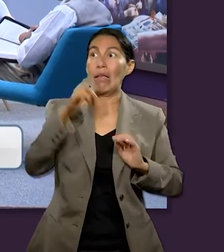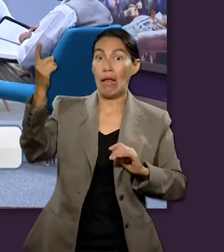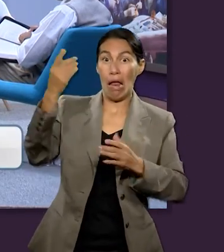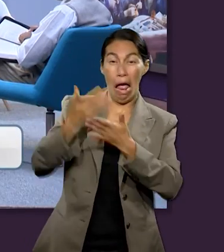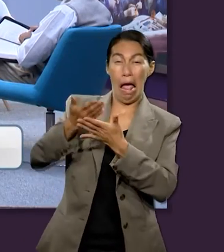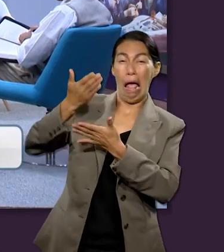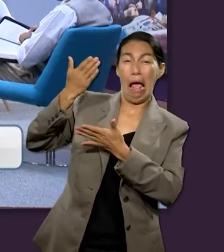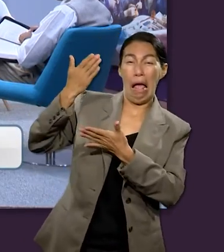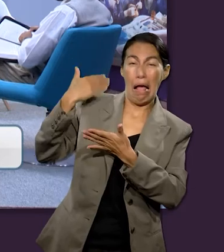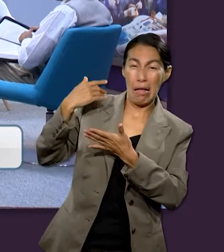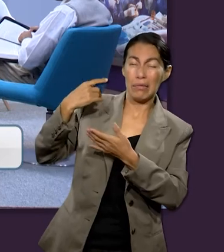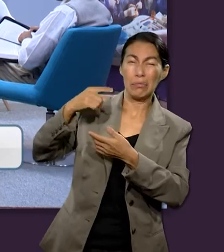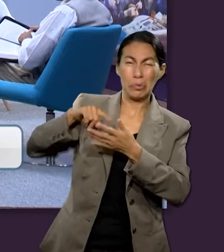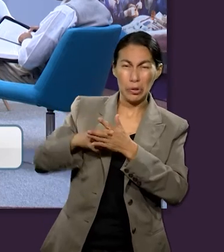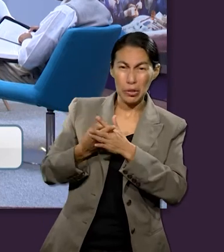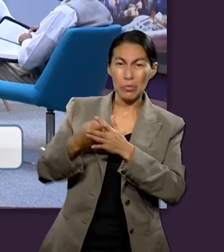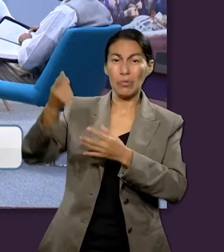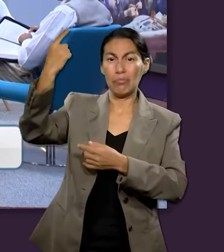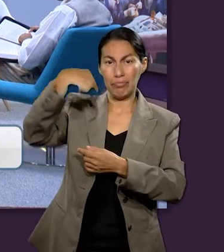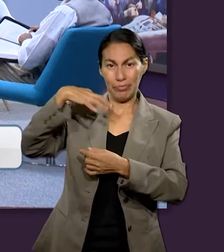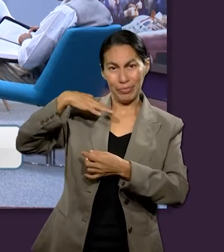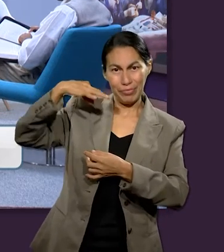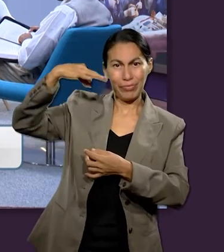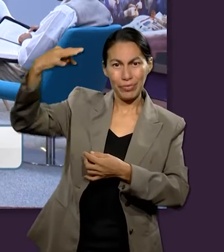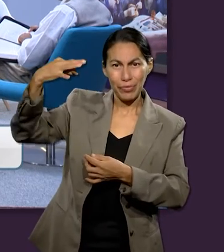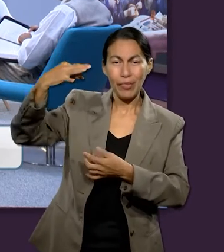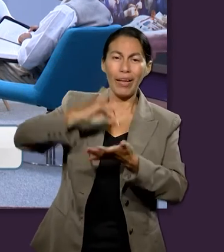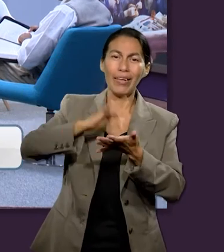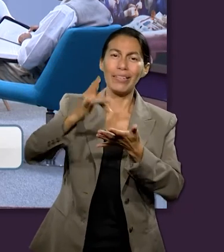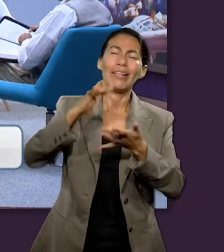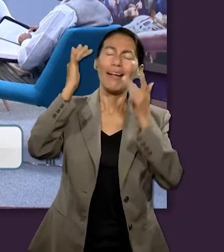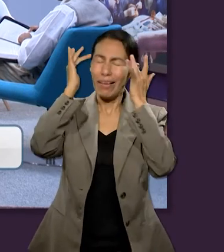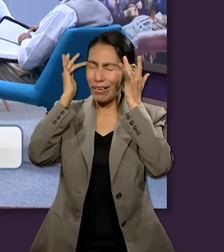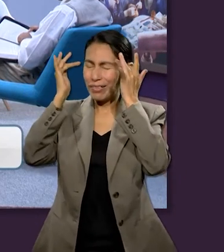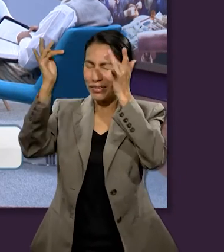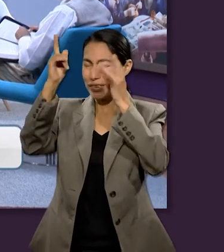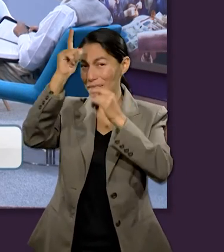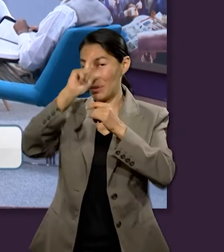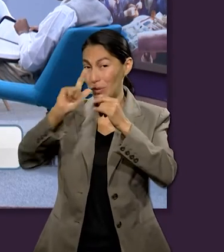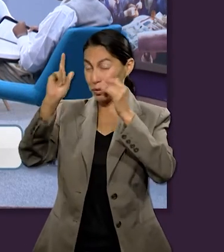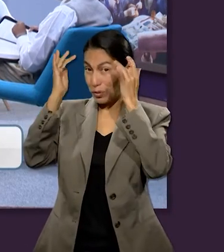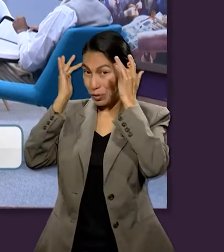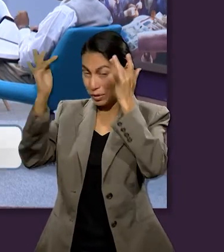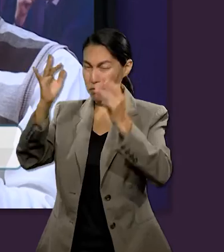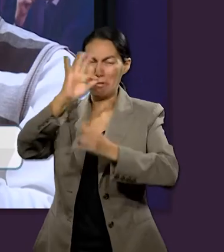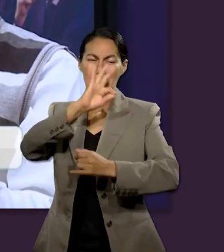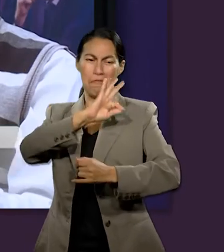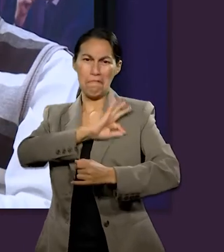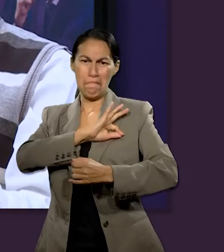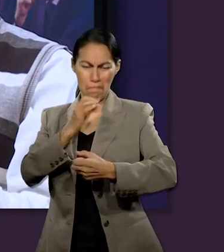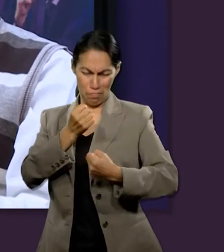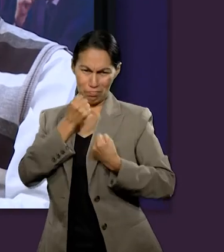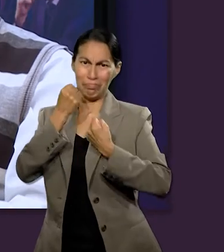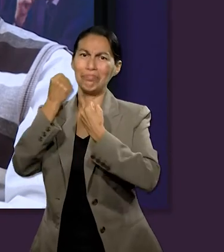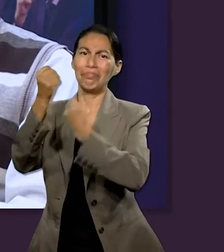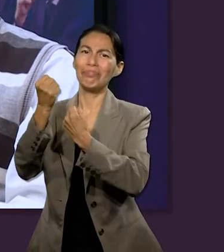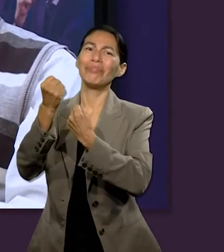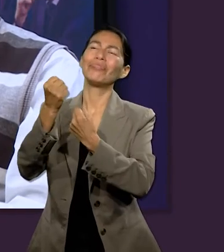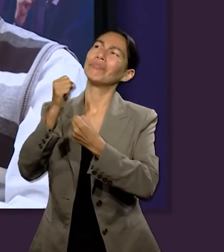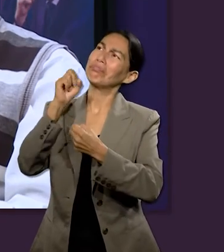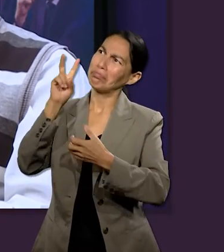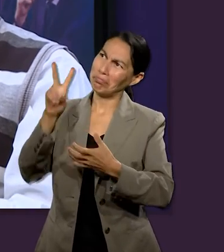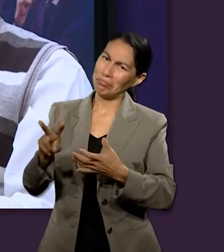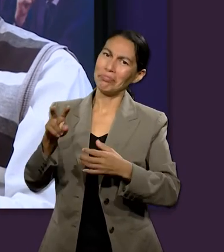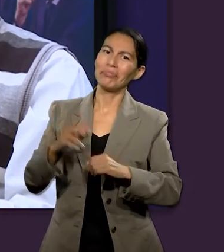sido escogidos ustedes desde el principio para salvación, mediante la santificación que produce el Espíritu